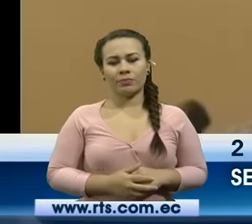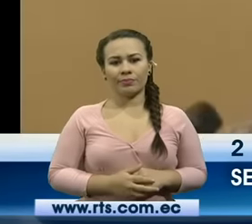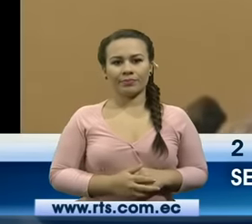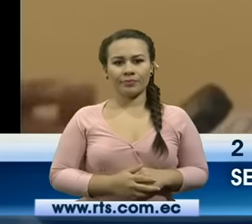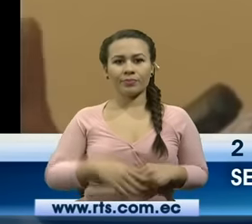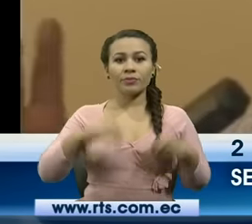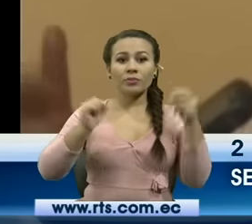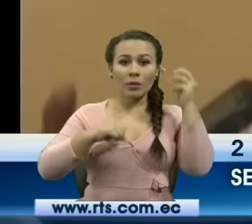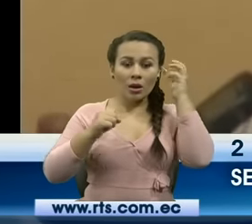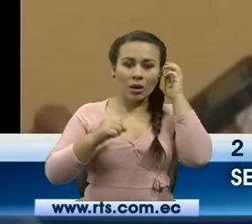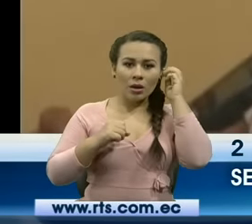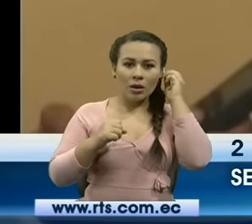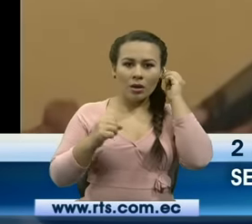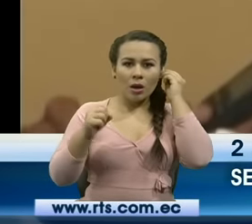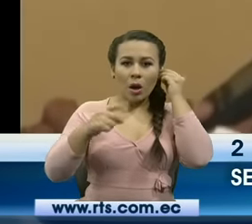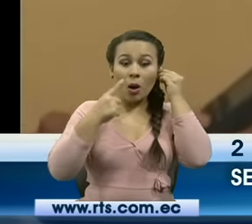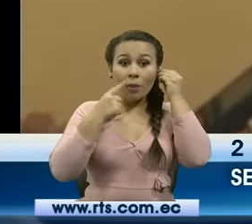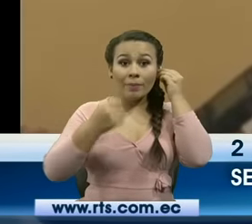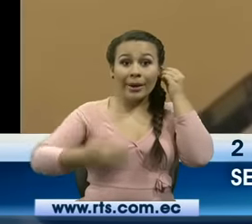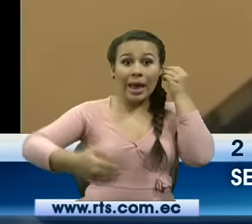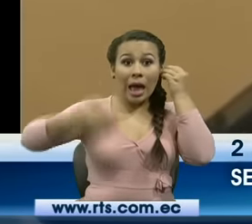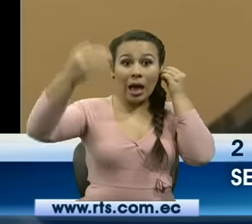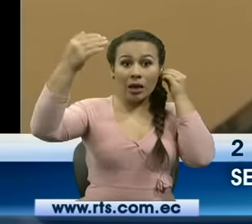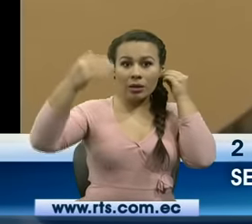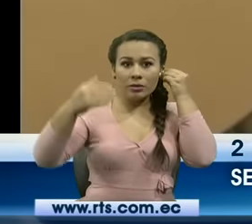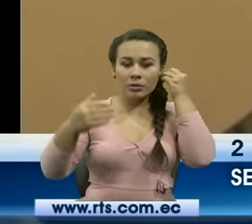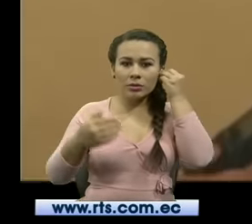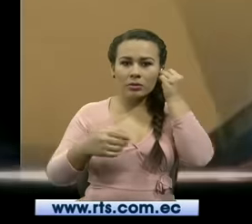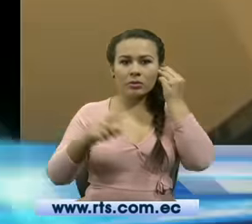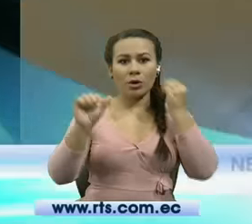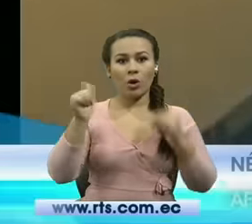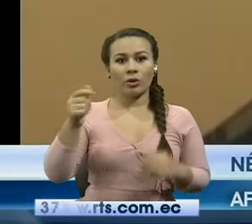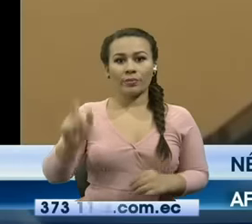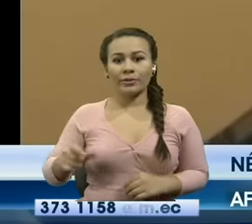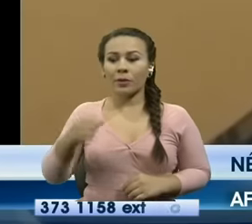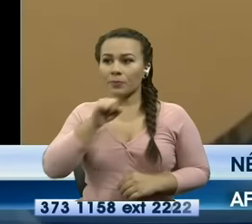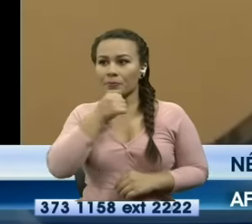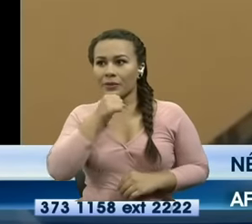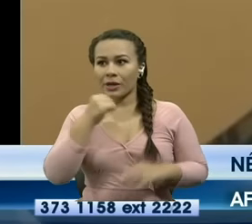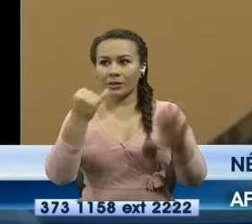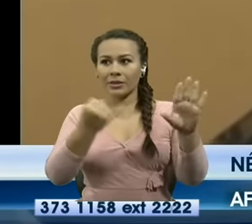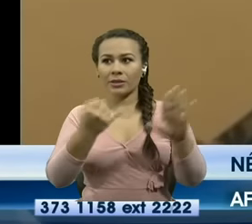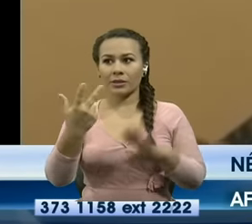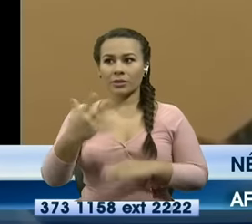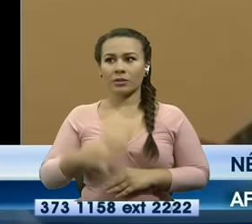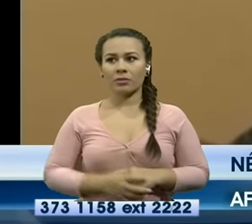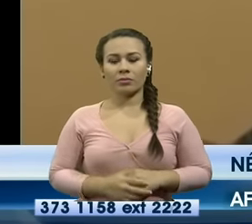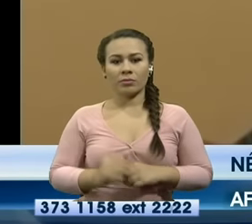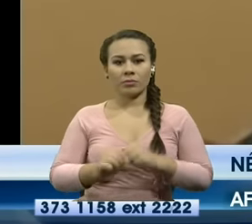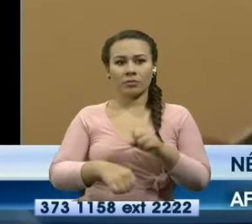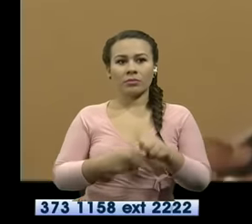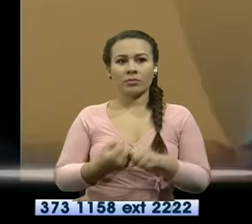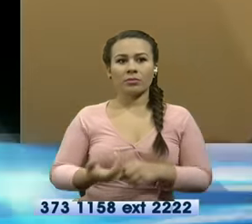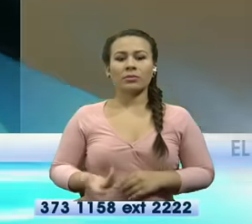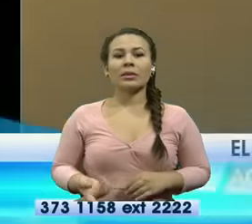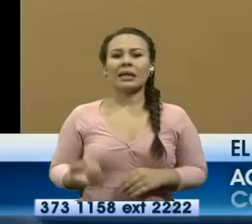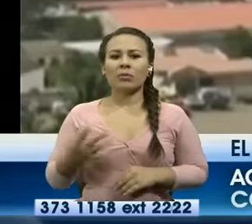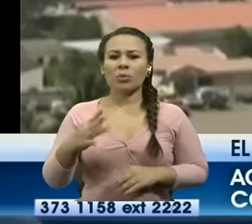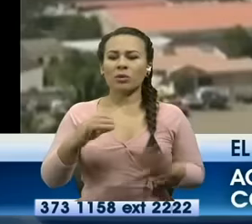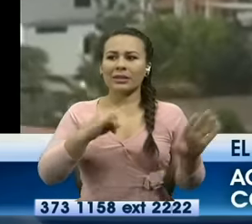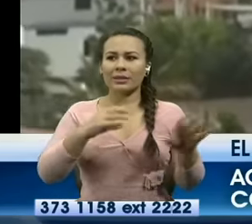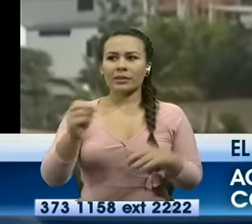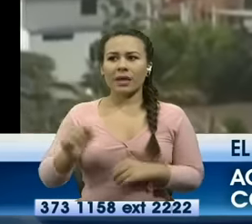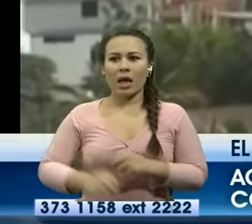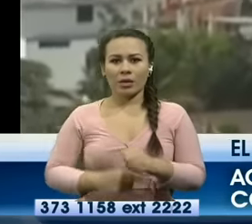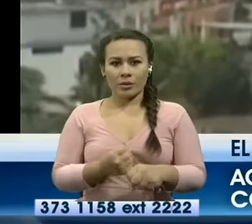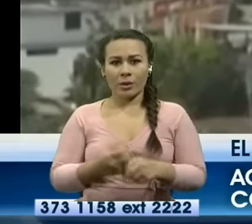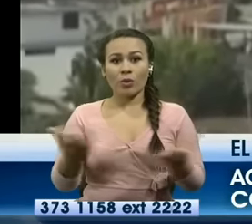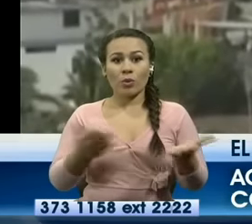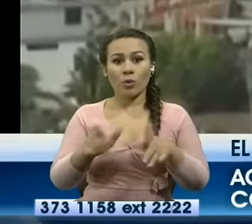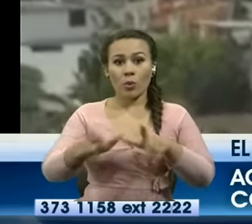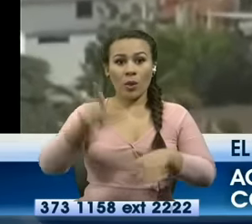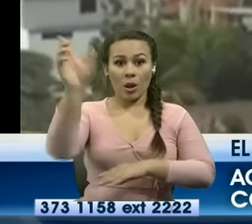catamayo